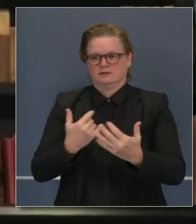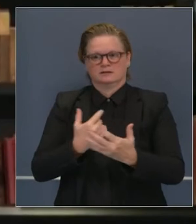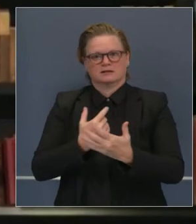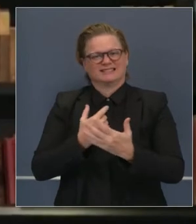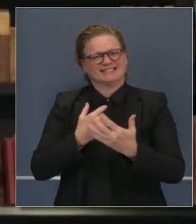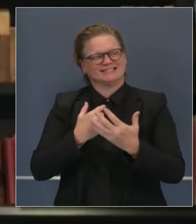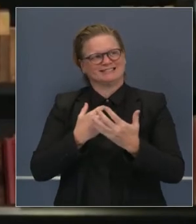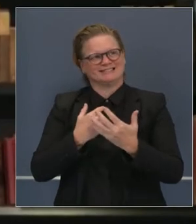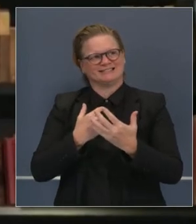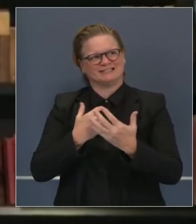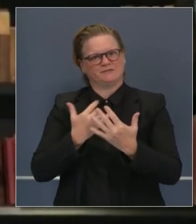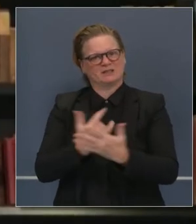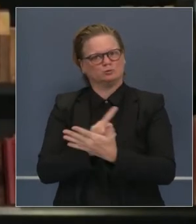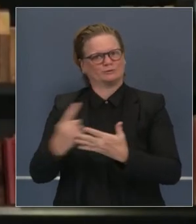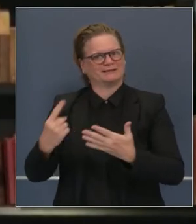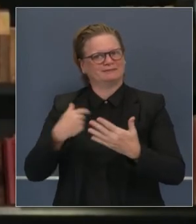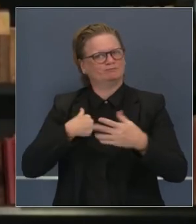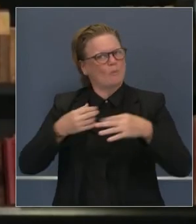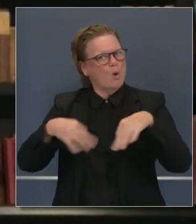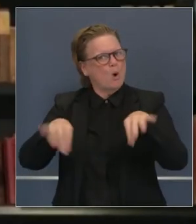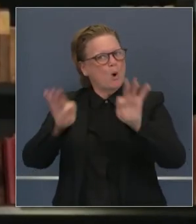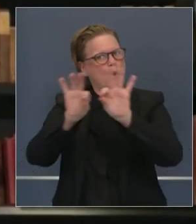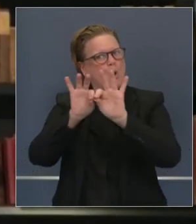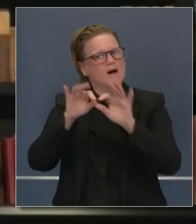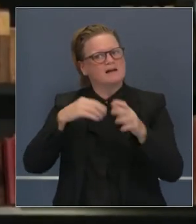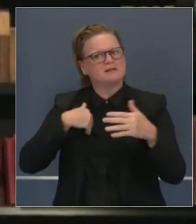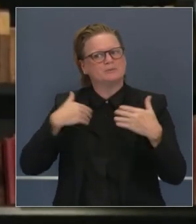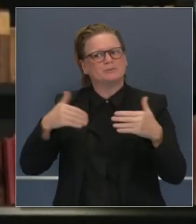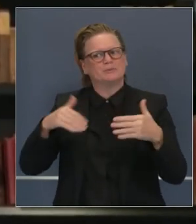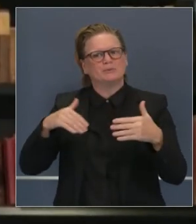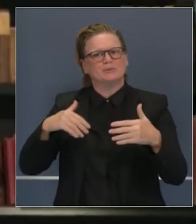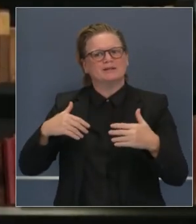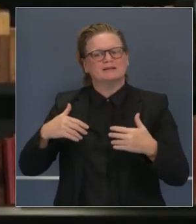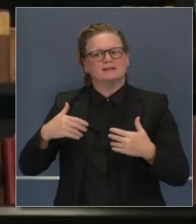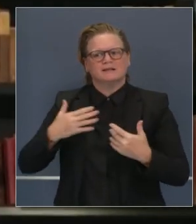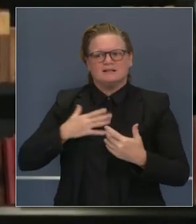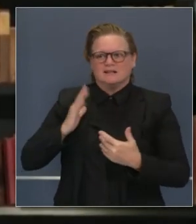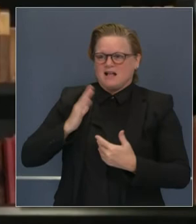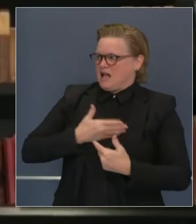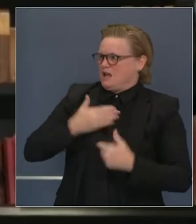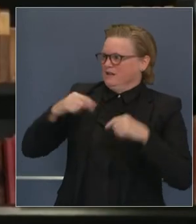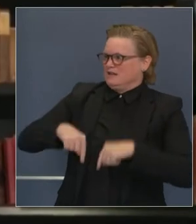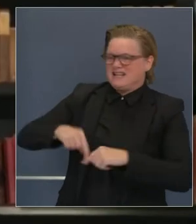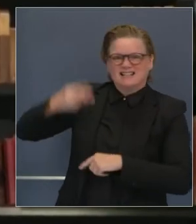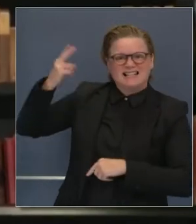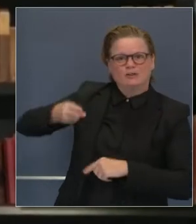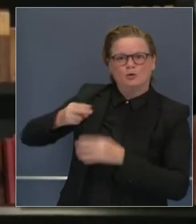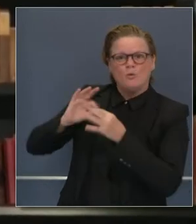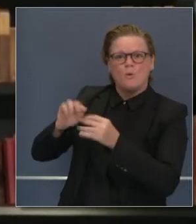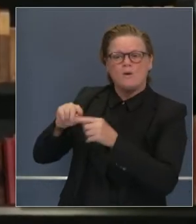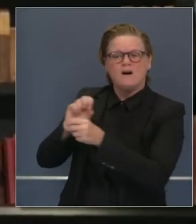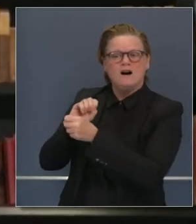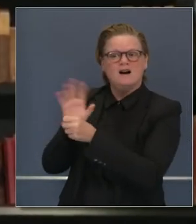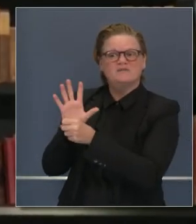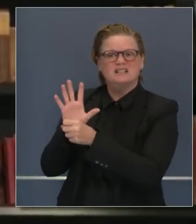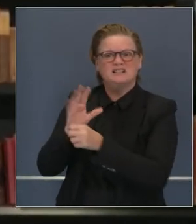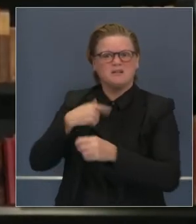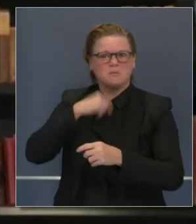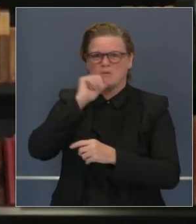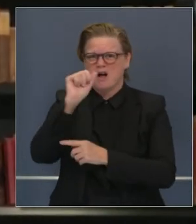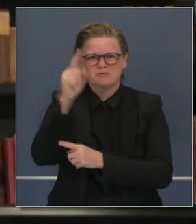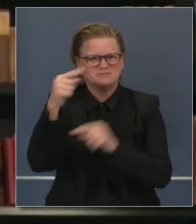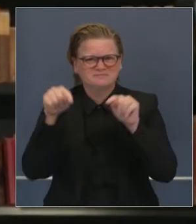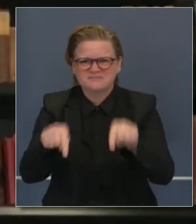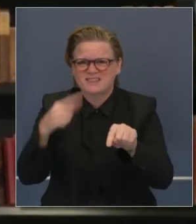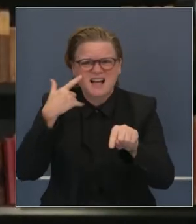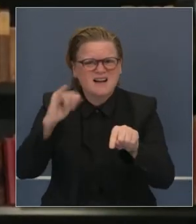una semana dinámica, es una semana muy importante para esta pandemia, para este país, no solo este estado. Y